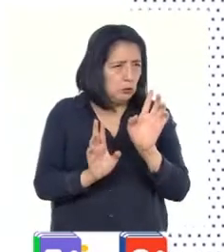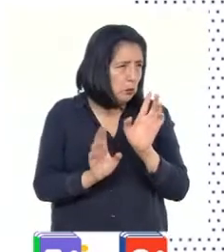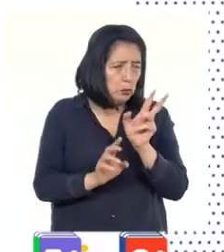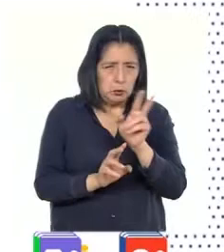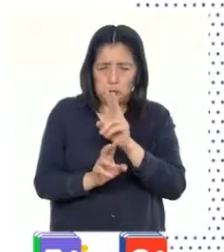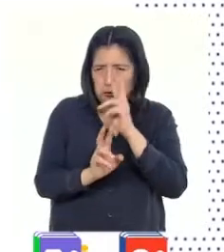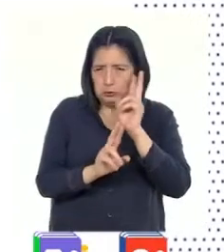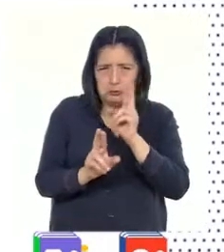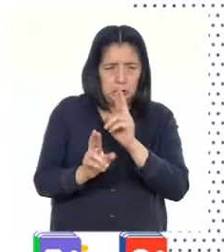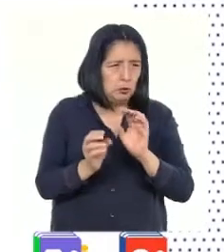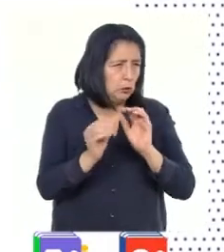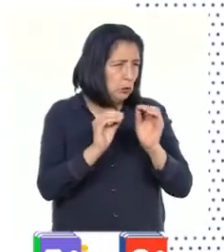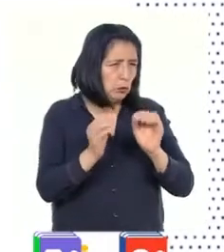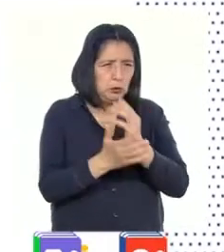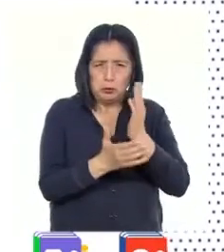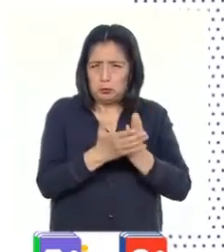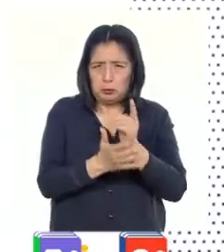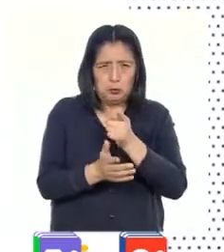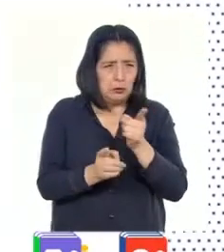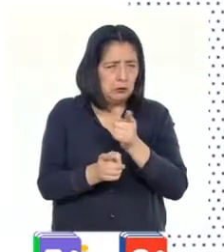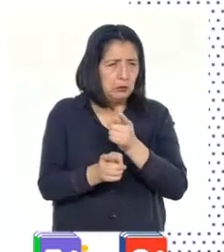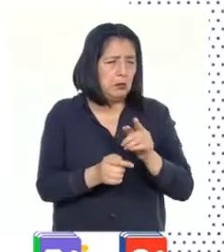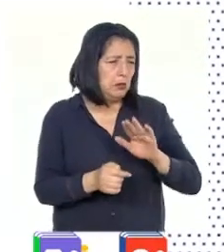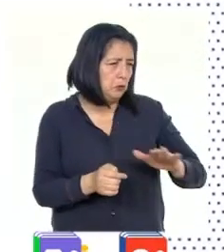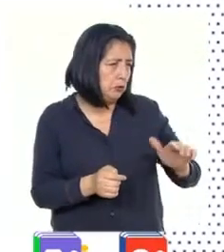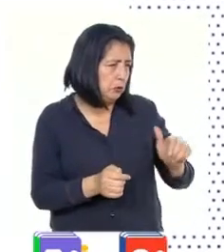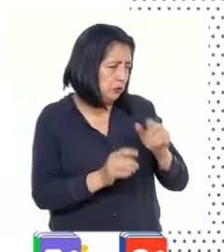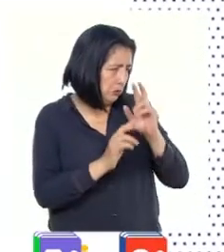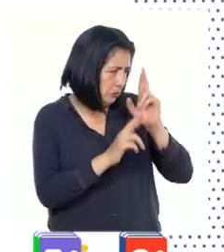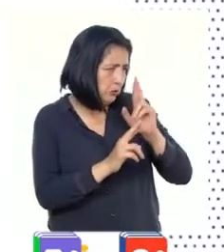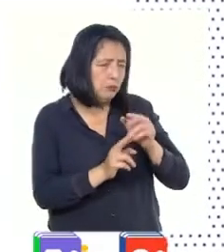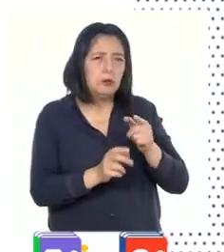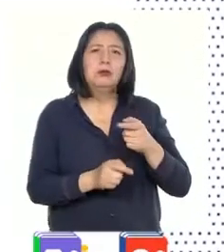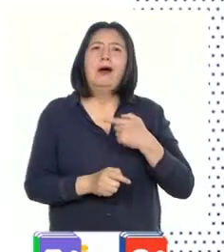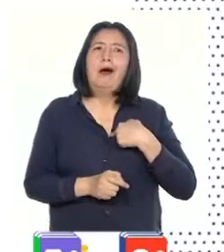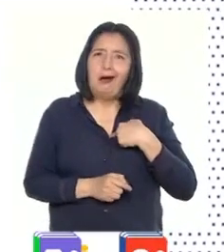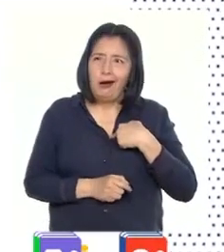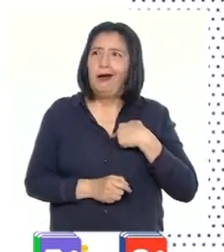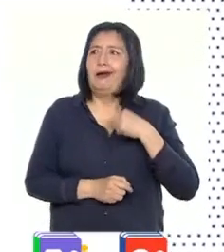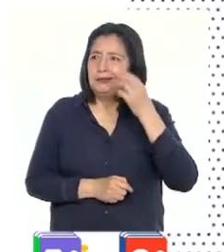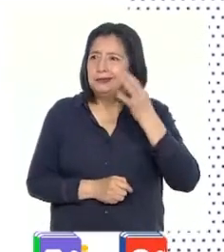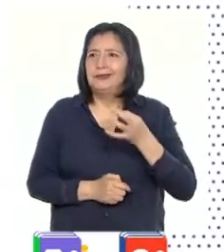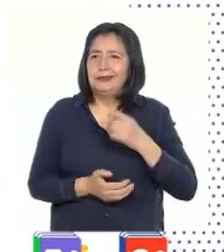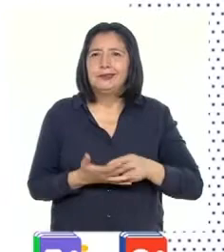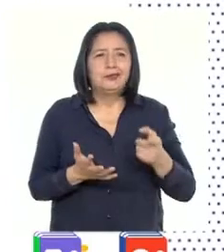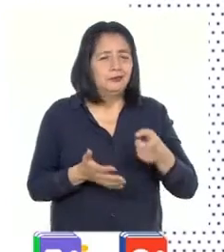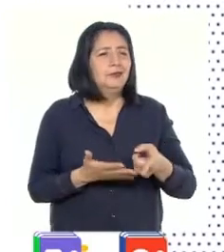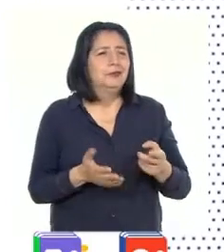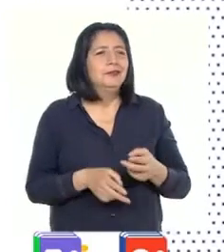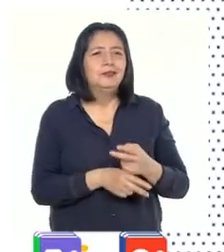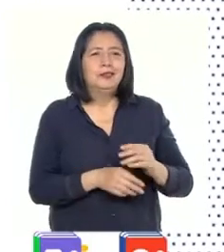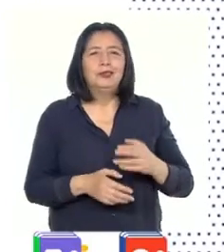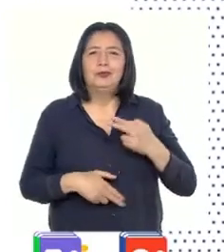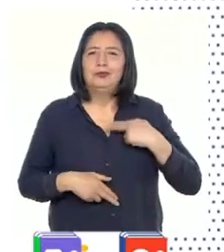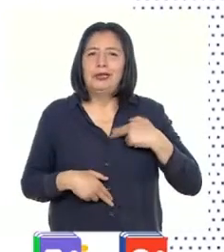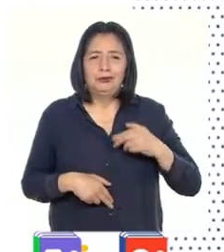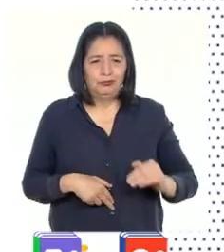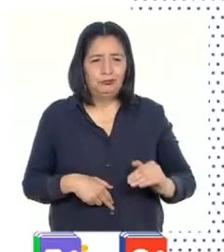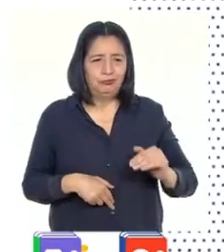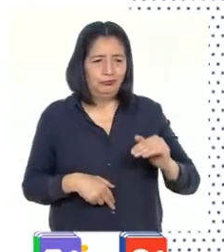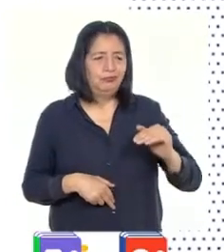respeto, solucionan bien sus problemas, tratan a los niños con respeto. Entonces, yo creo que vamos a criar seres humanos